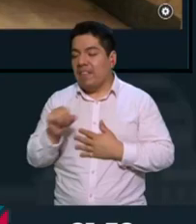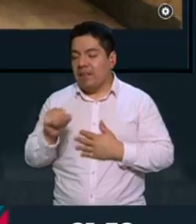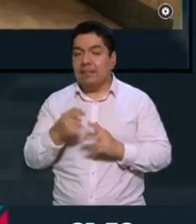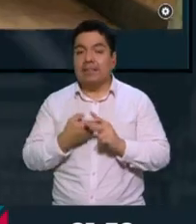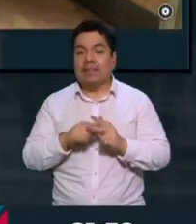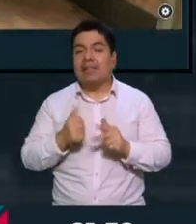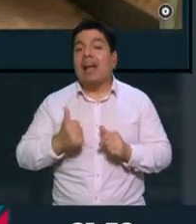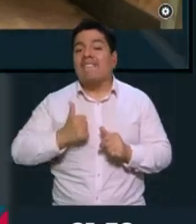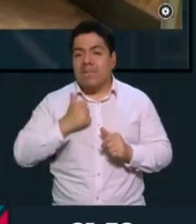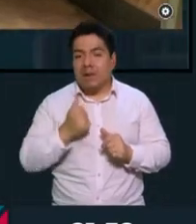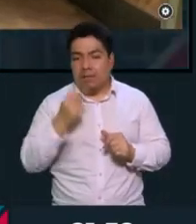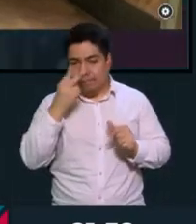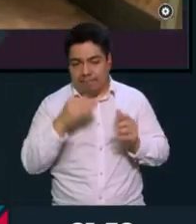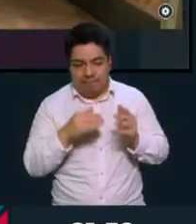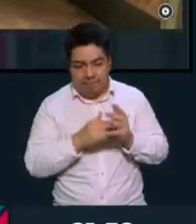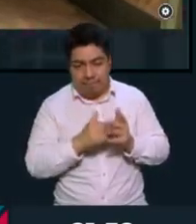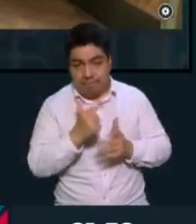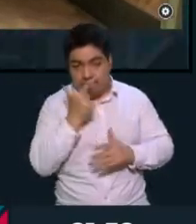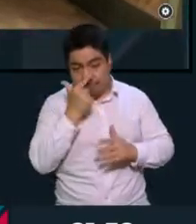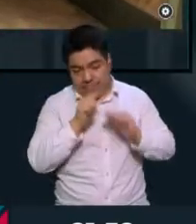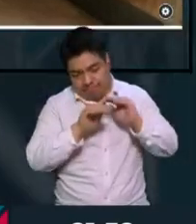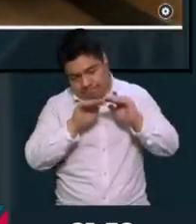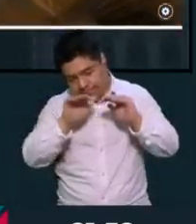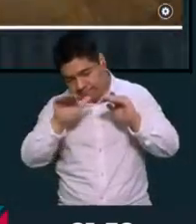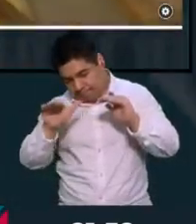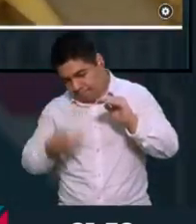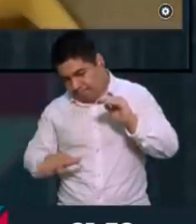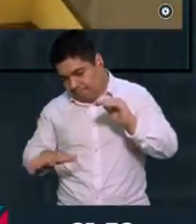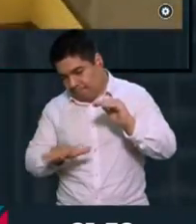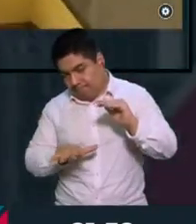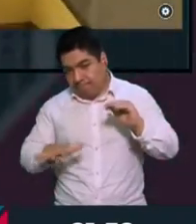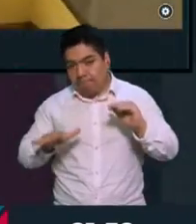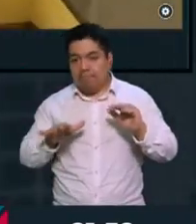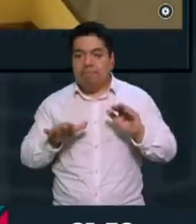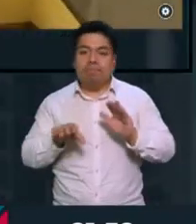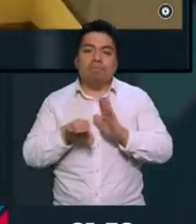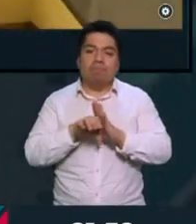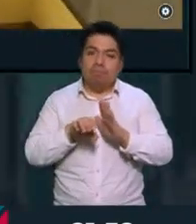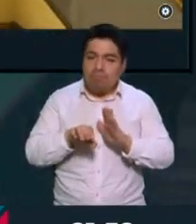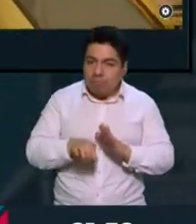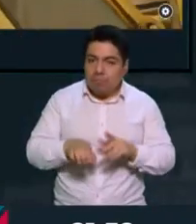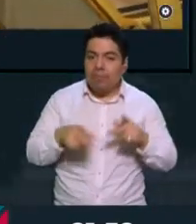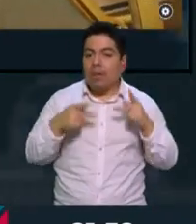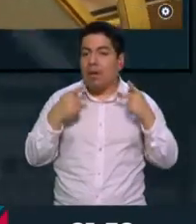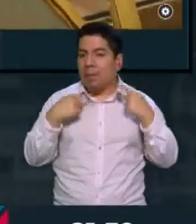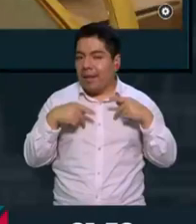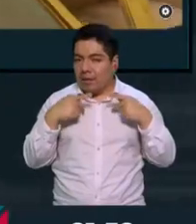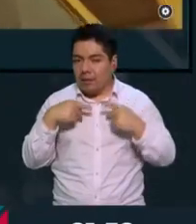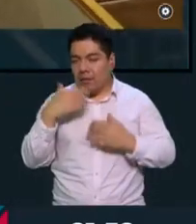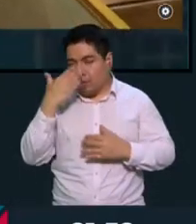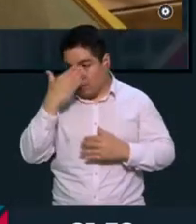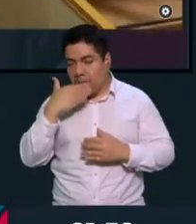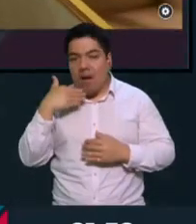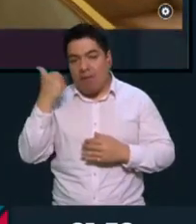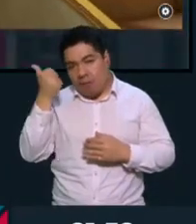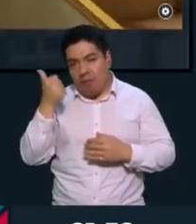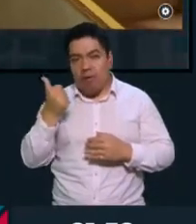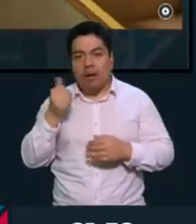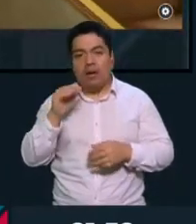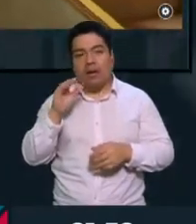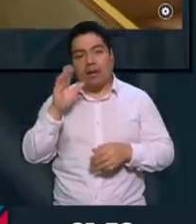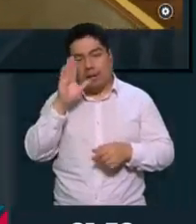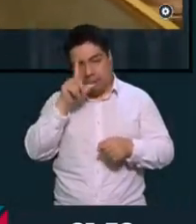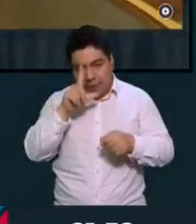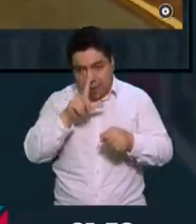empiezan a utilizar las bóvedas que están abajo para que personajes o figuras importantes de la cultura